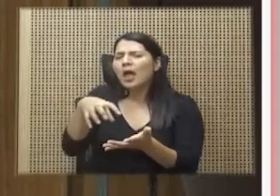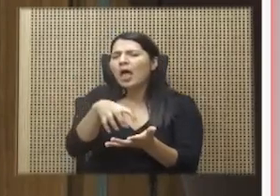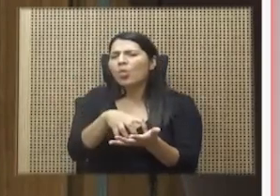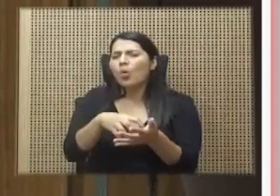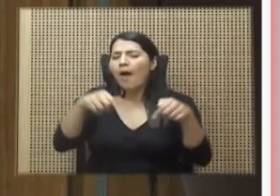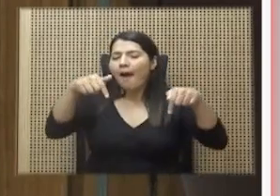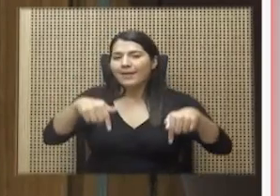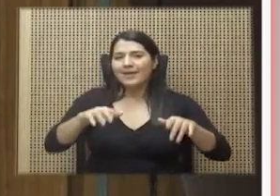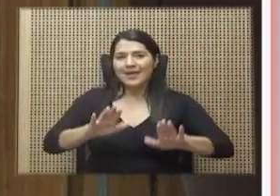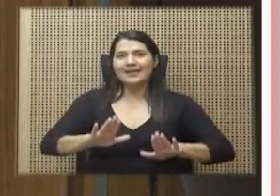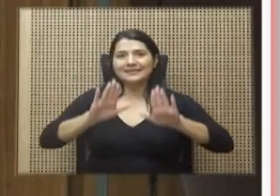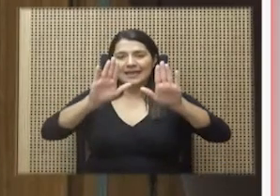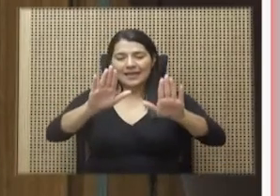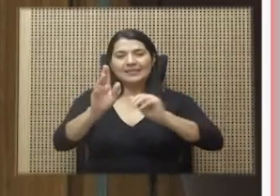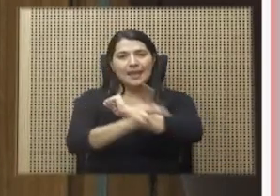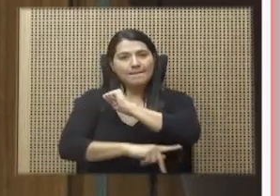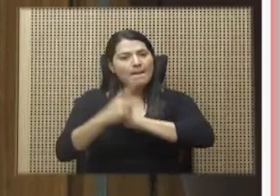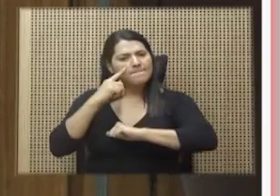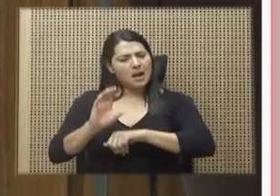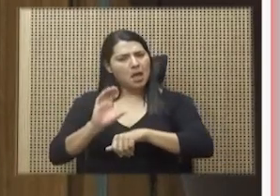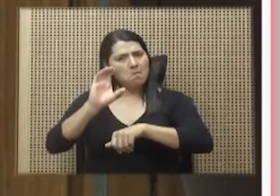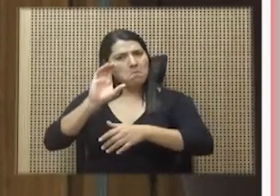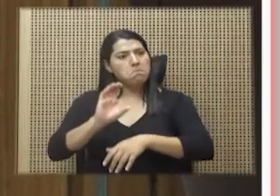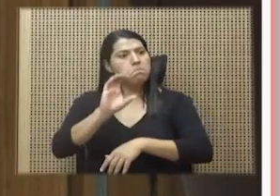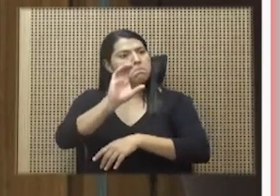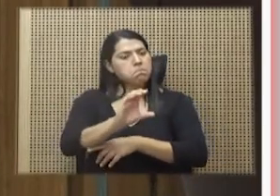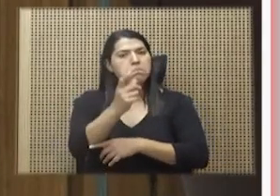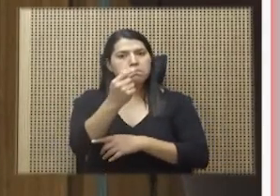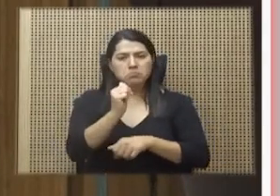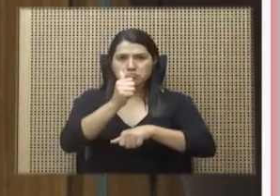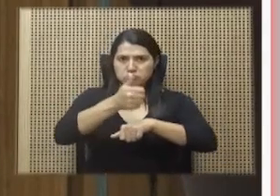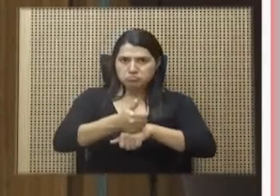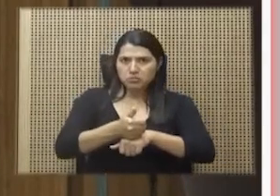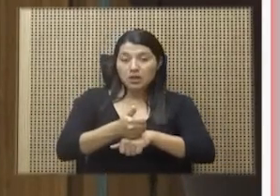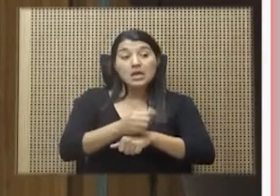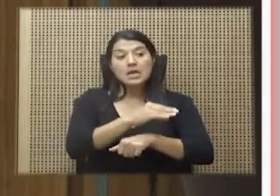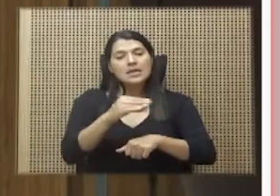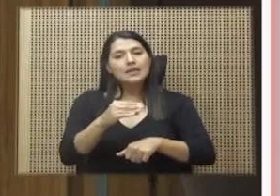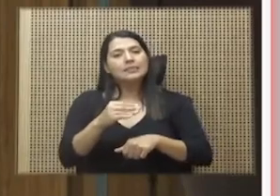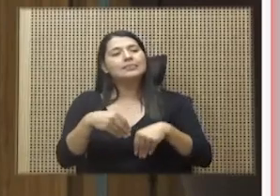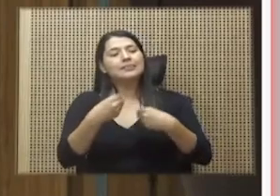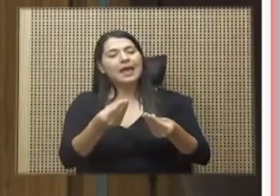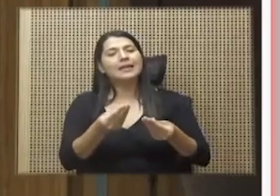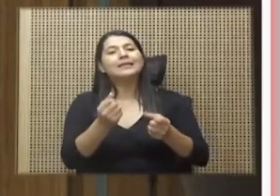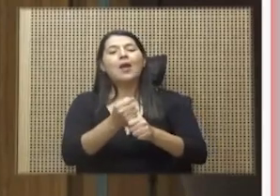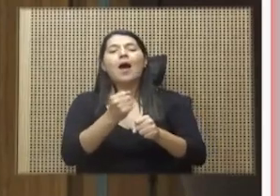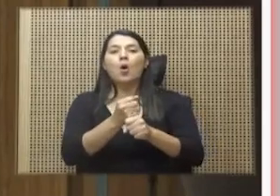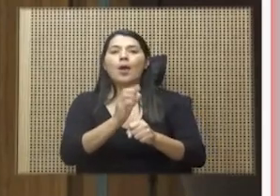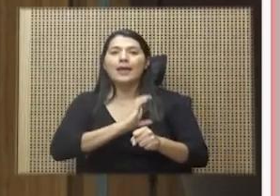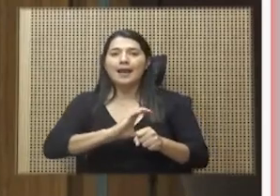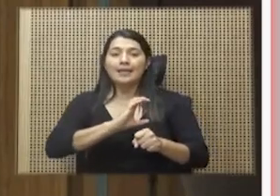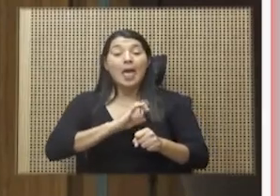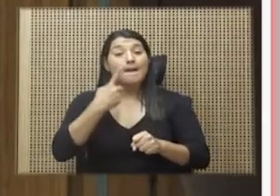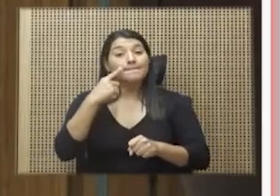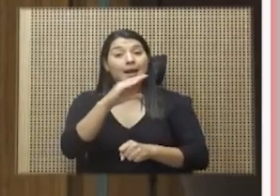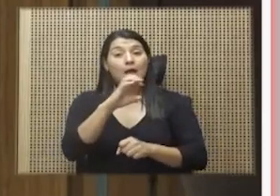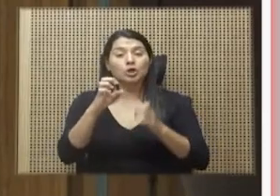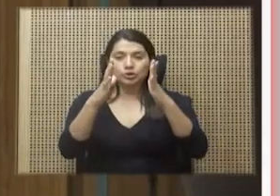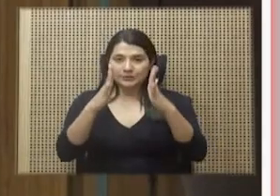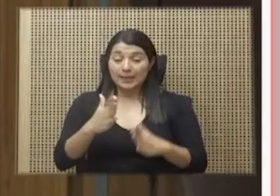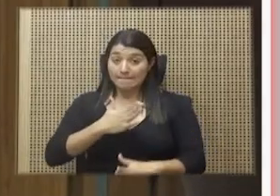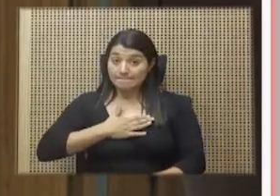invertir y para conseguir trabajos de calidad para nuestra gente. Así que mi recomendación y lo que vamos a seguir haciendo,